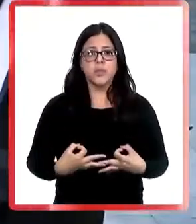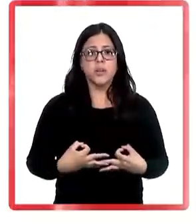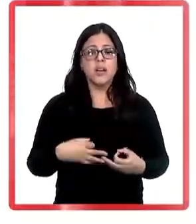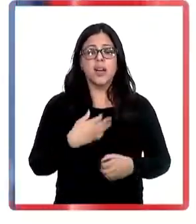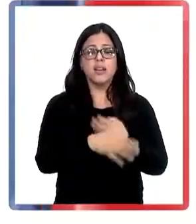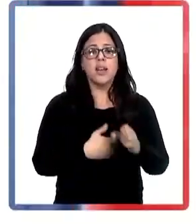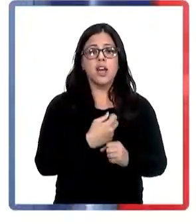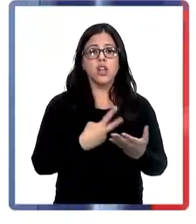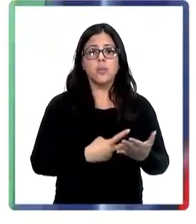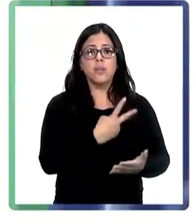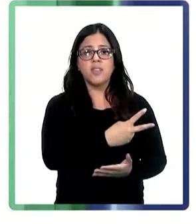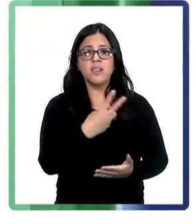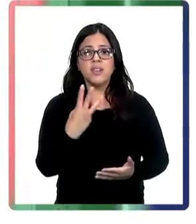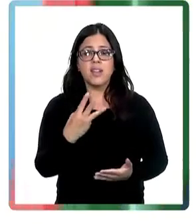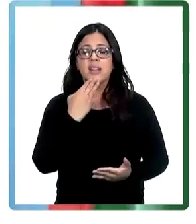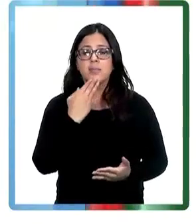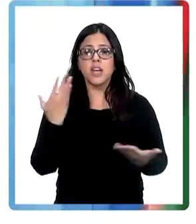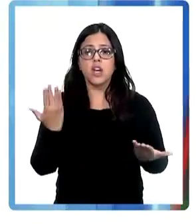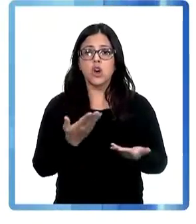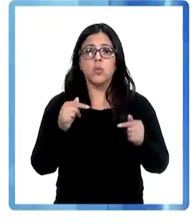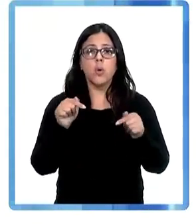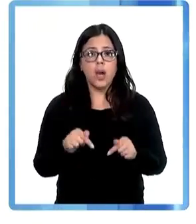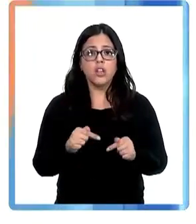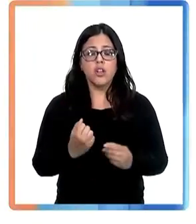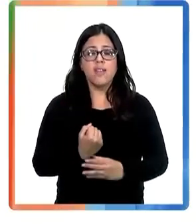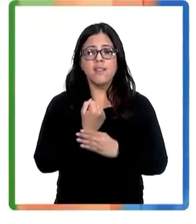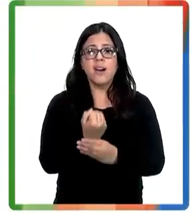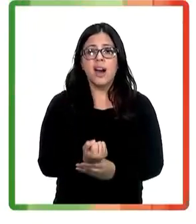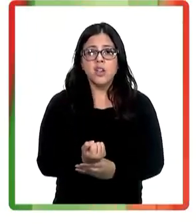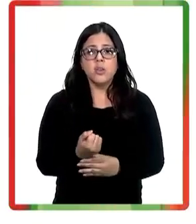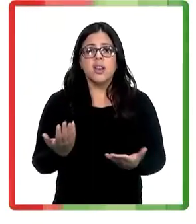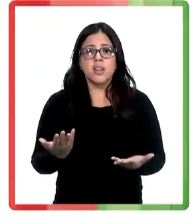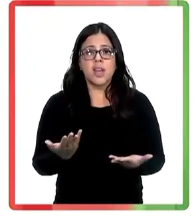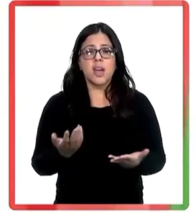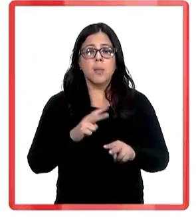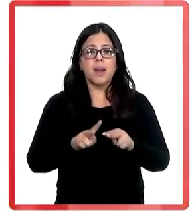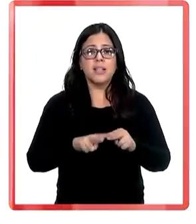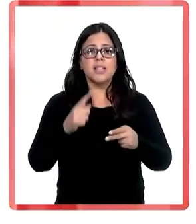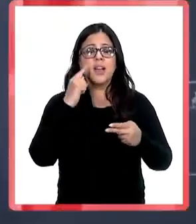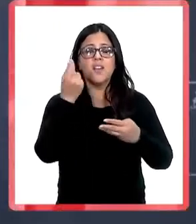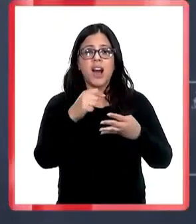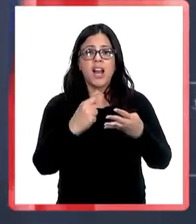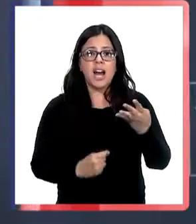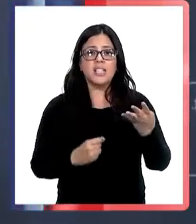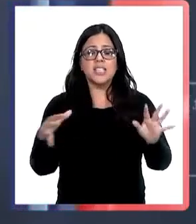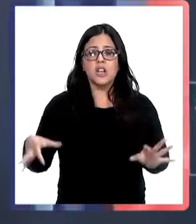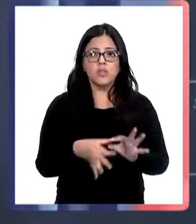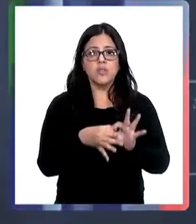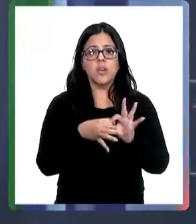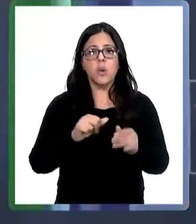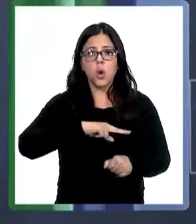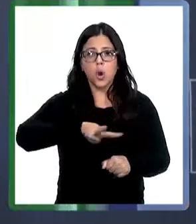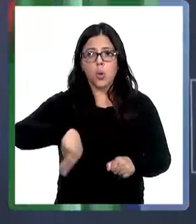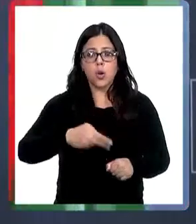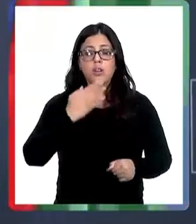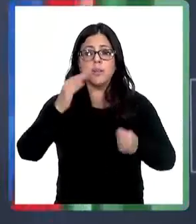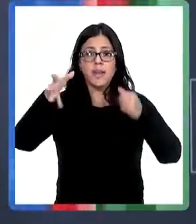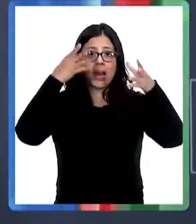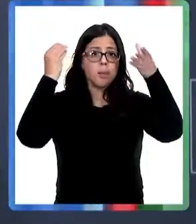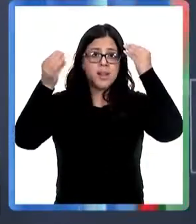que representa la próxima conmemoración de los 200 años de relaciones diplomáticas durante el 2023